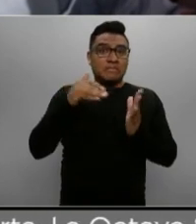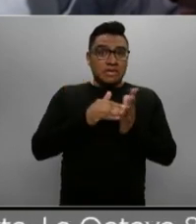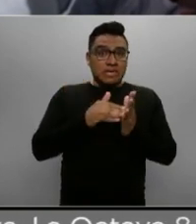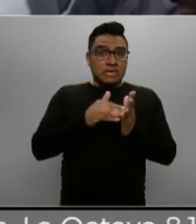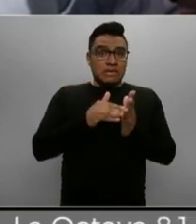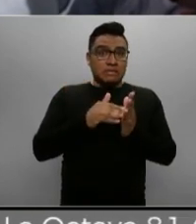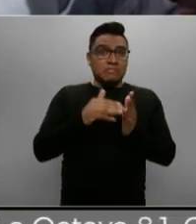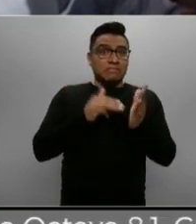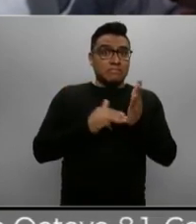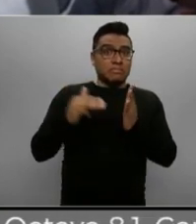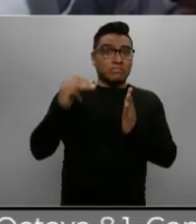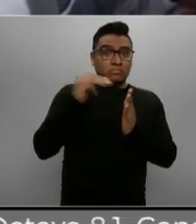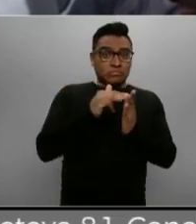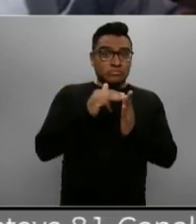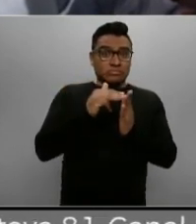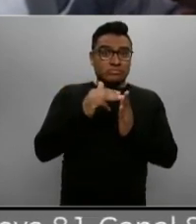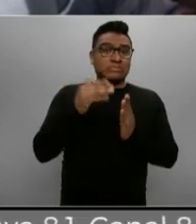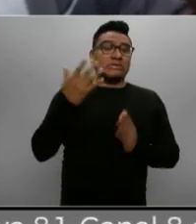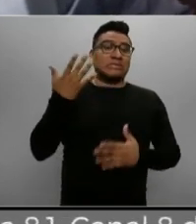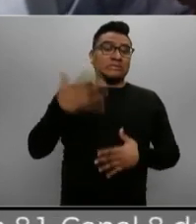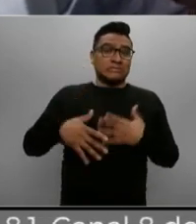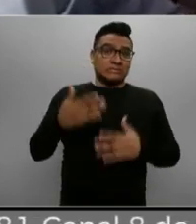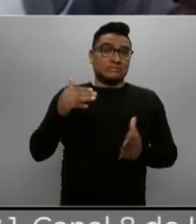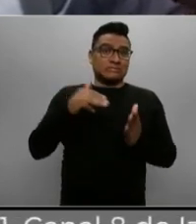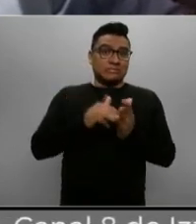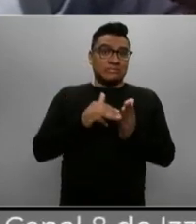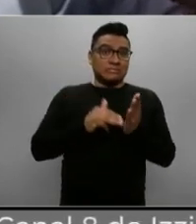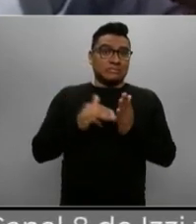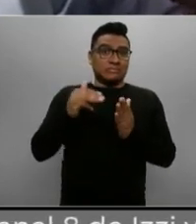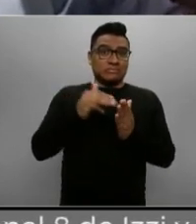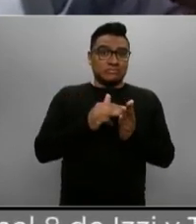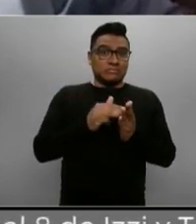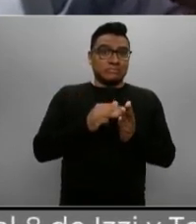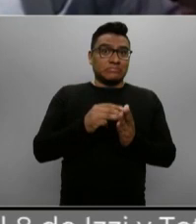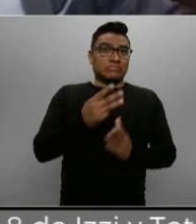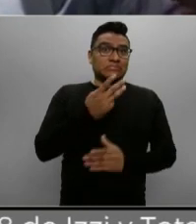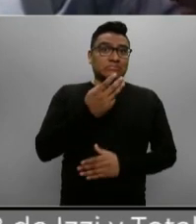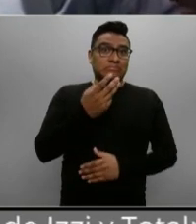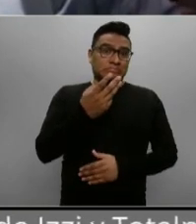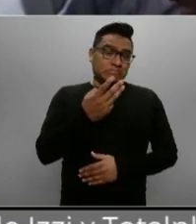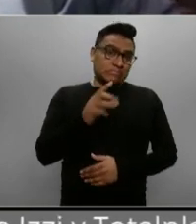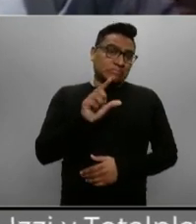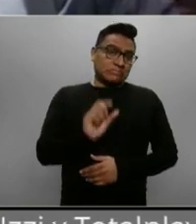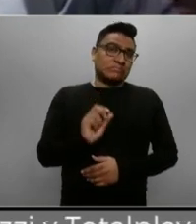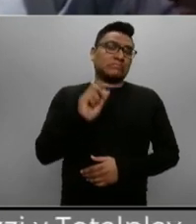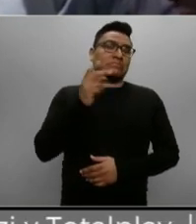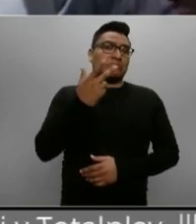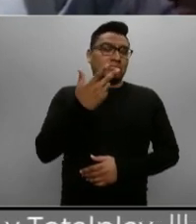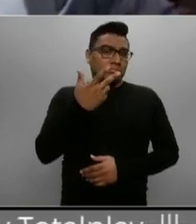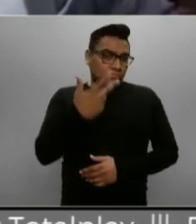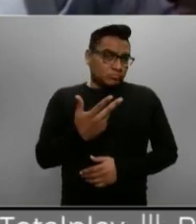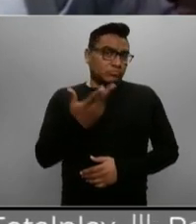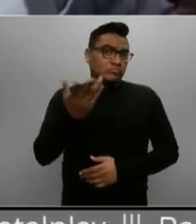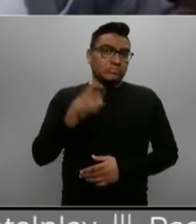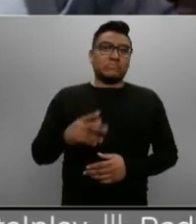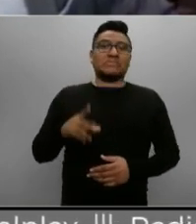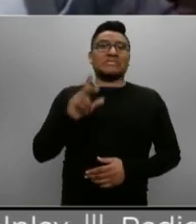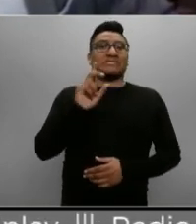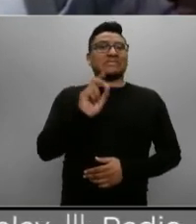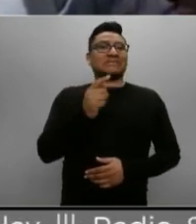538 millones de pesos para el primer tramo de 227 kilómetros del Tren